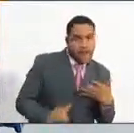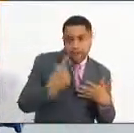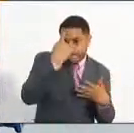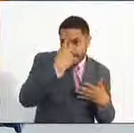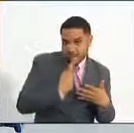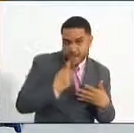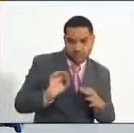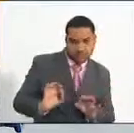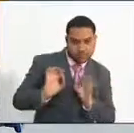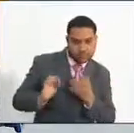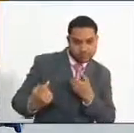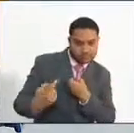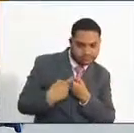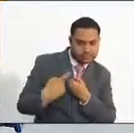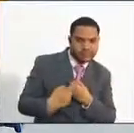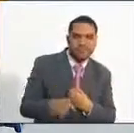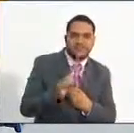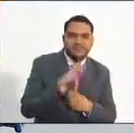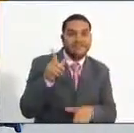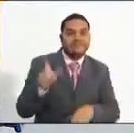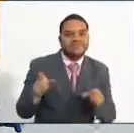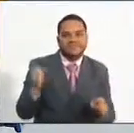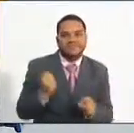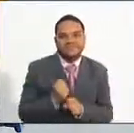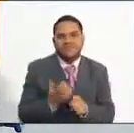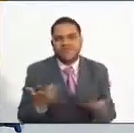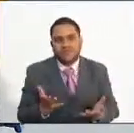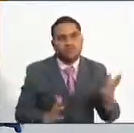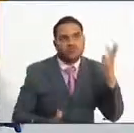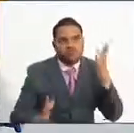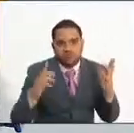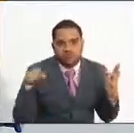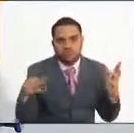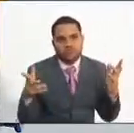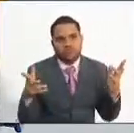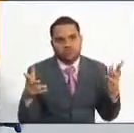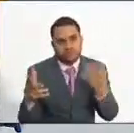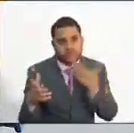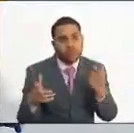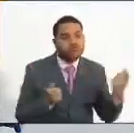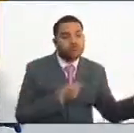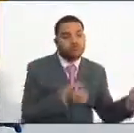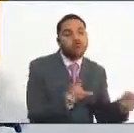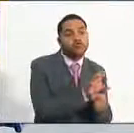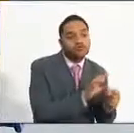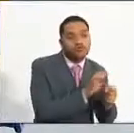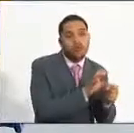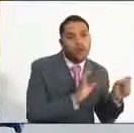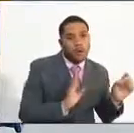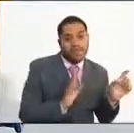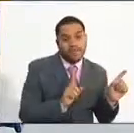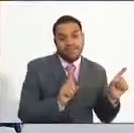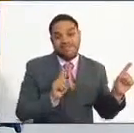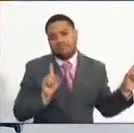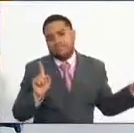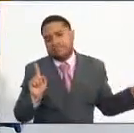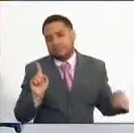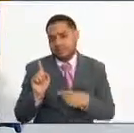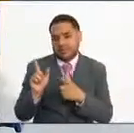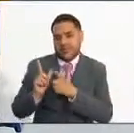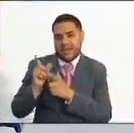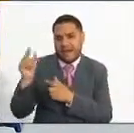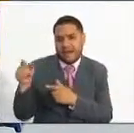específicos porque se trata de personas que están en los parques aislados de la civilización, aislados de las ciudades,